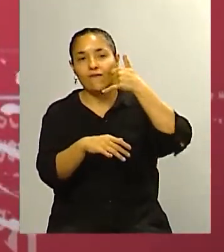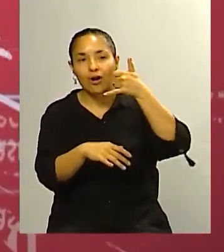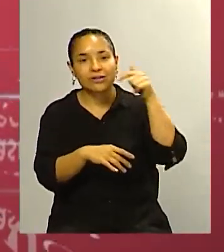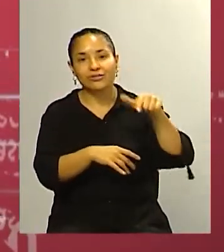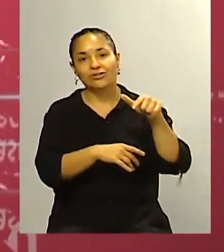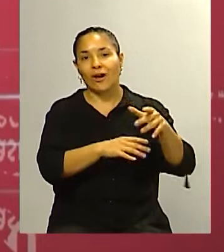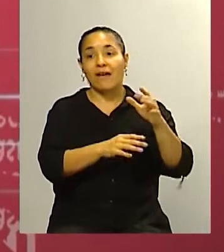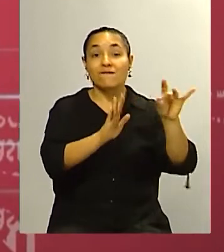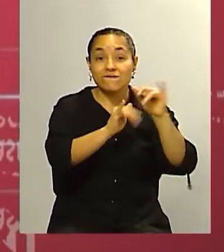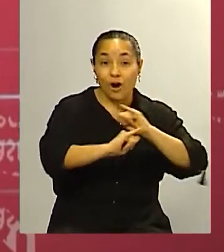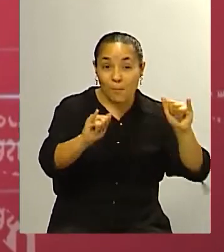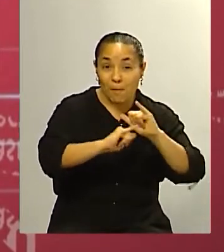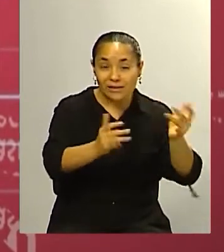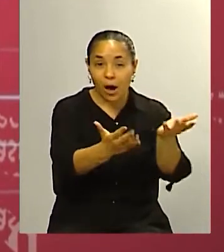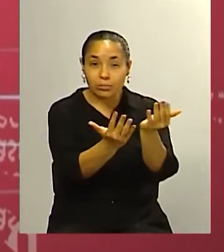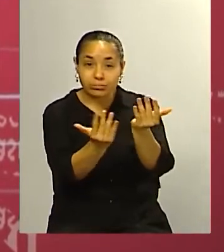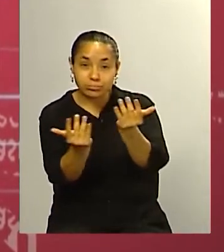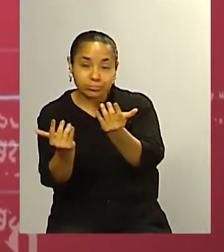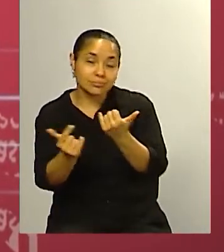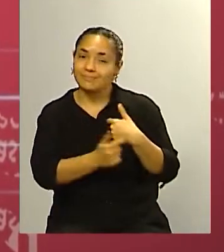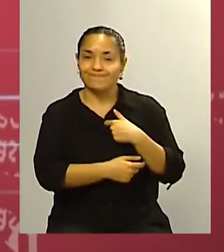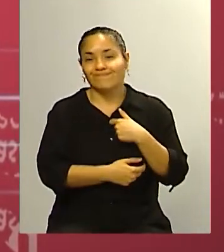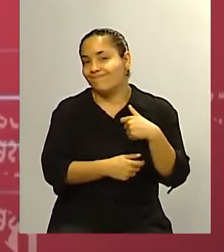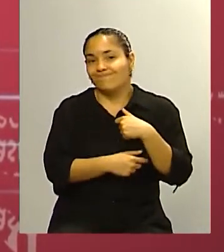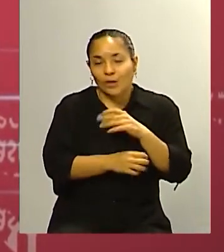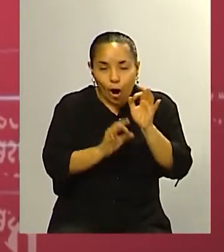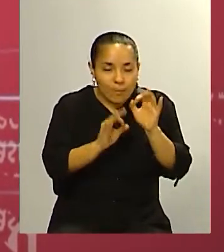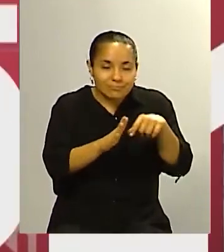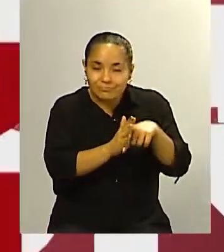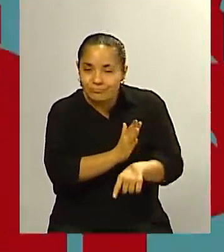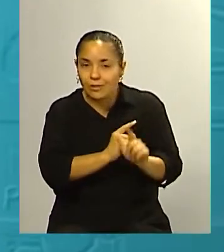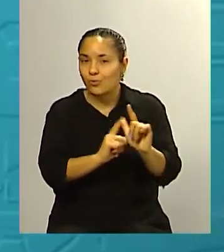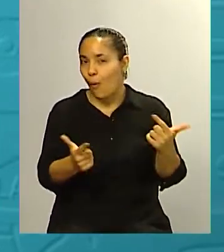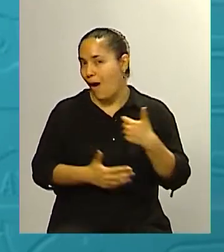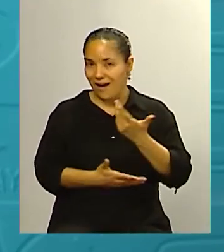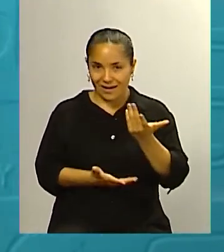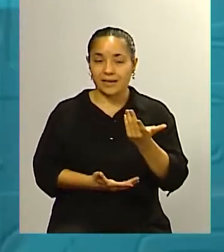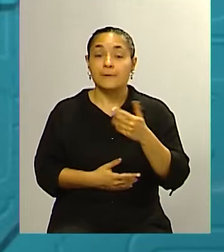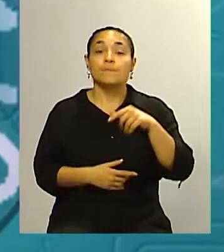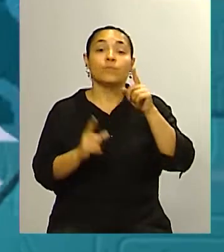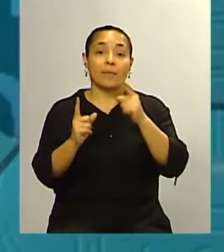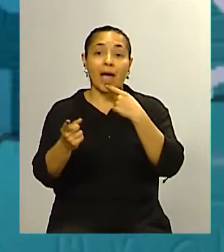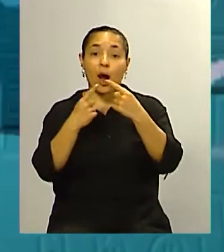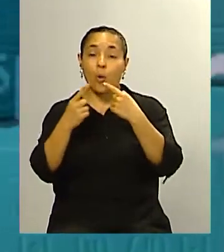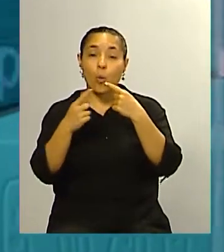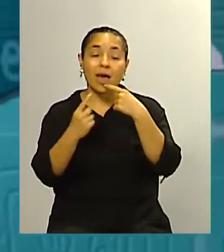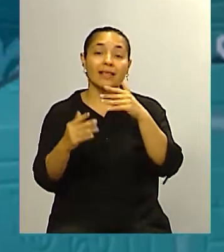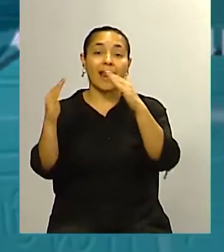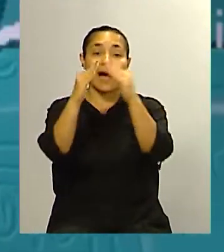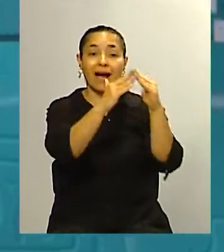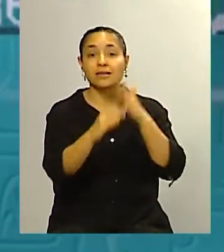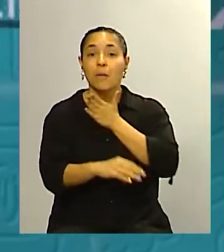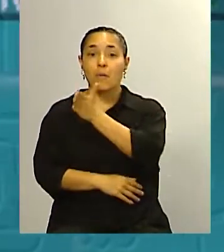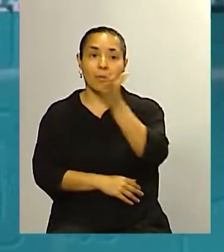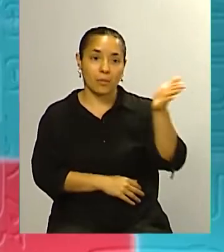darnos que es sintonía fina al momento electoral quizás todavía las encuestas domiciliarias de tipo presencial sean